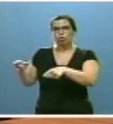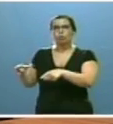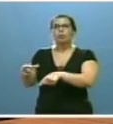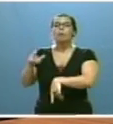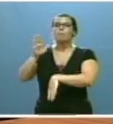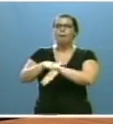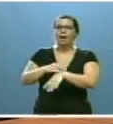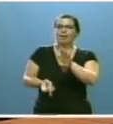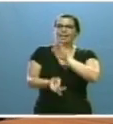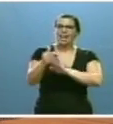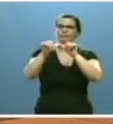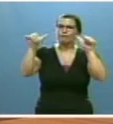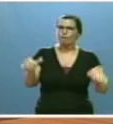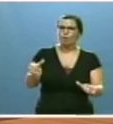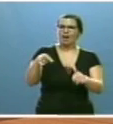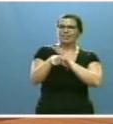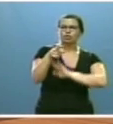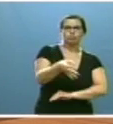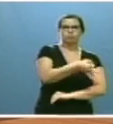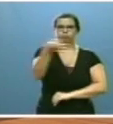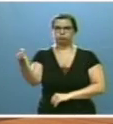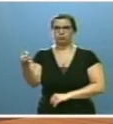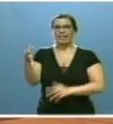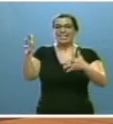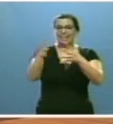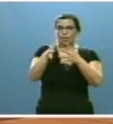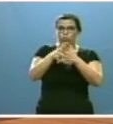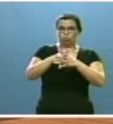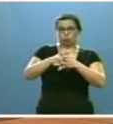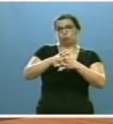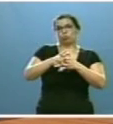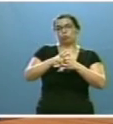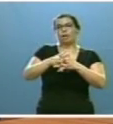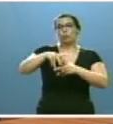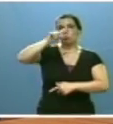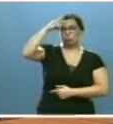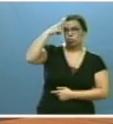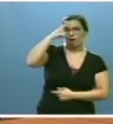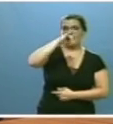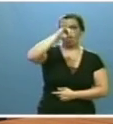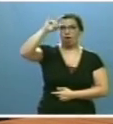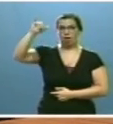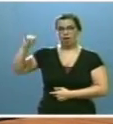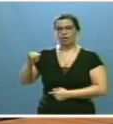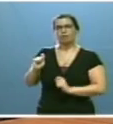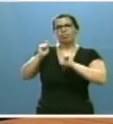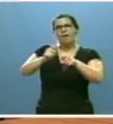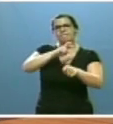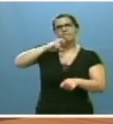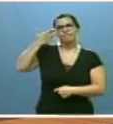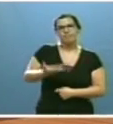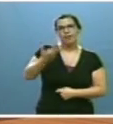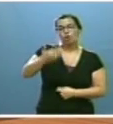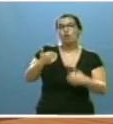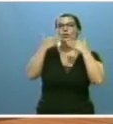más eficaces de gestión de las infraestructuras culturales que insistan en su puesta en valor como elementos